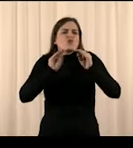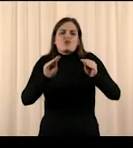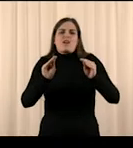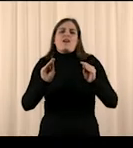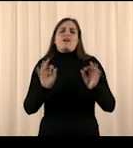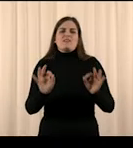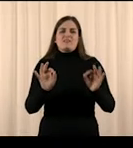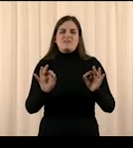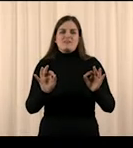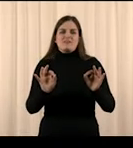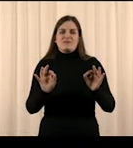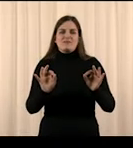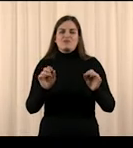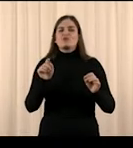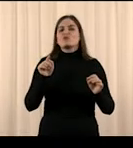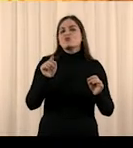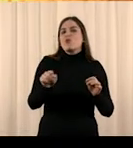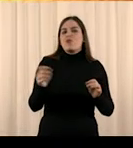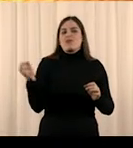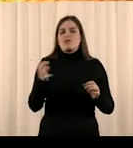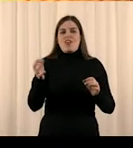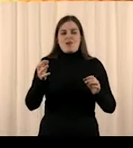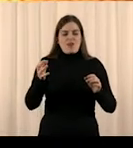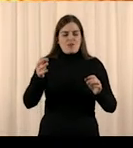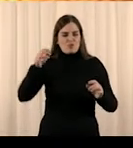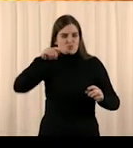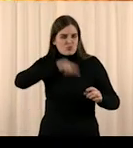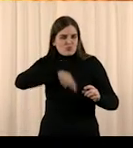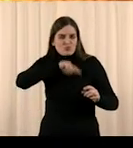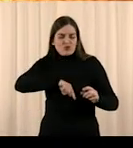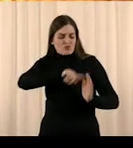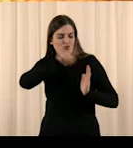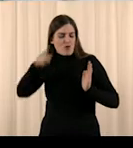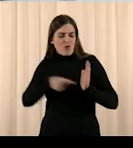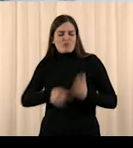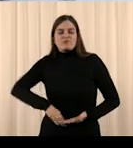Perseguir ni más ni menos que la plenitud cada día.